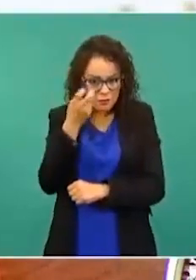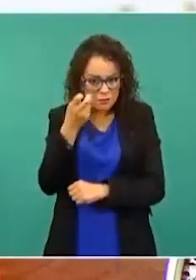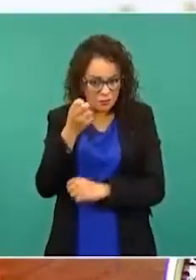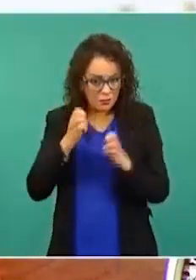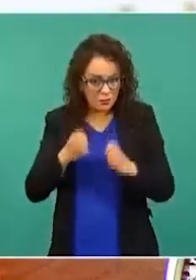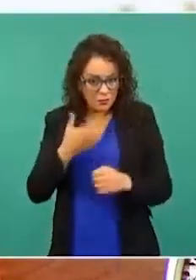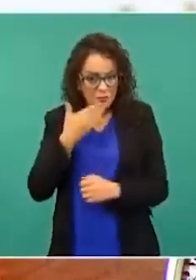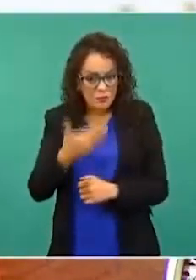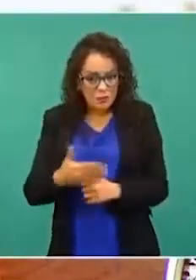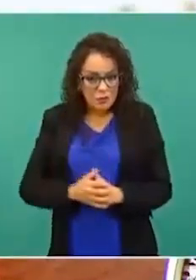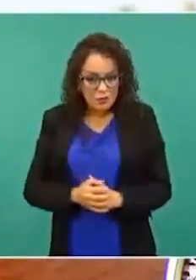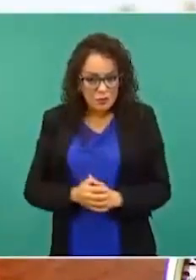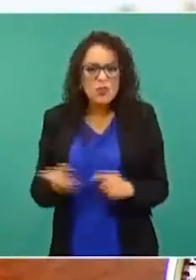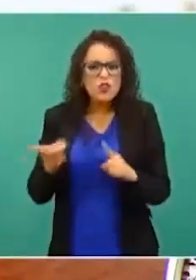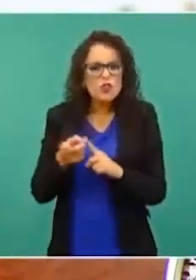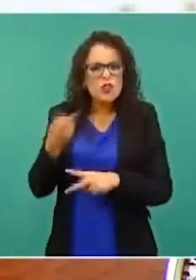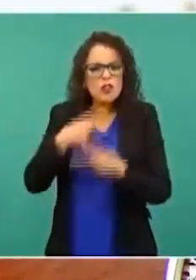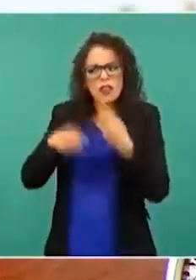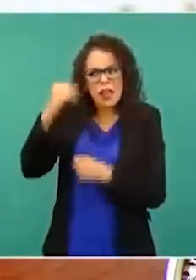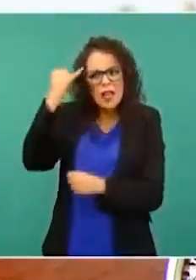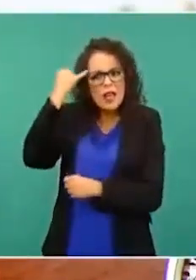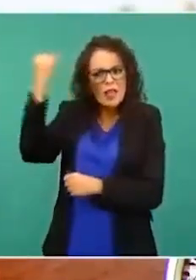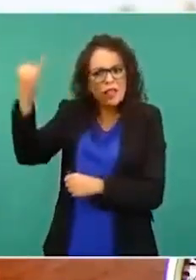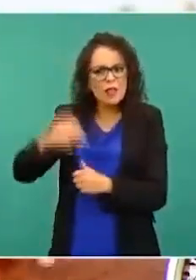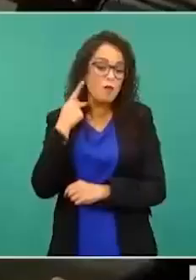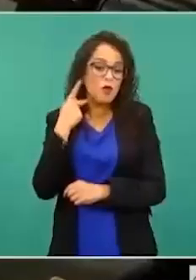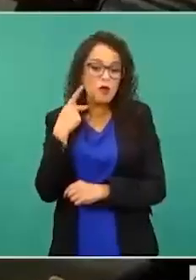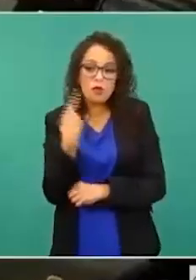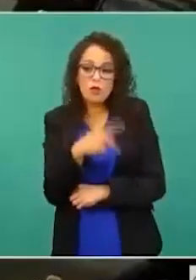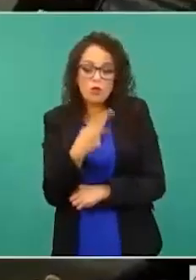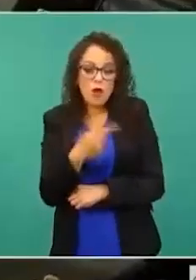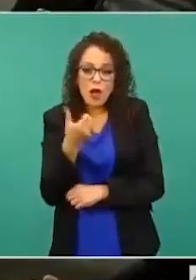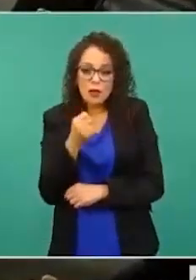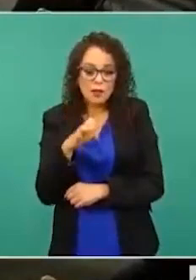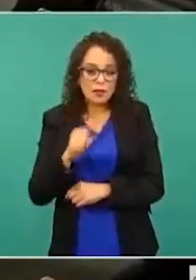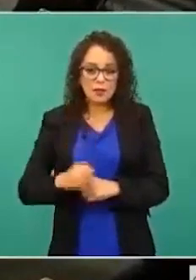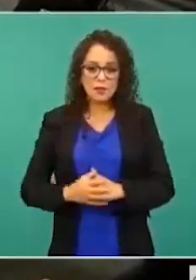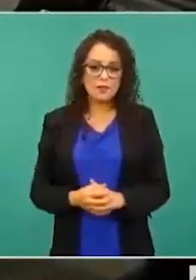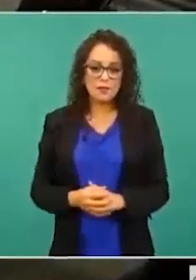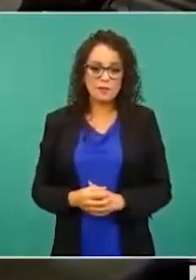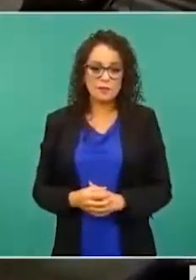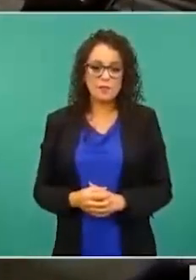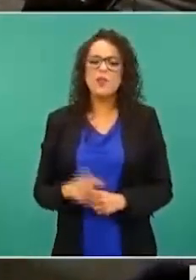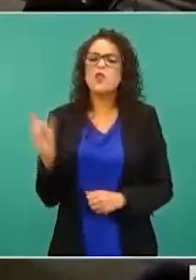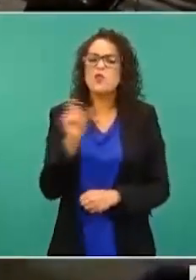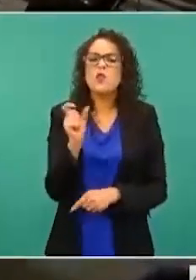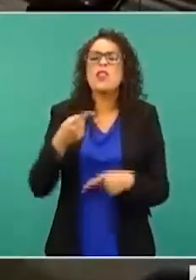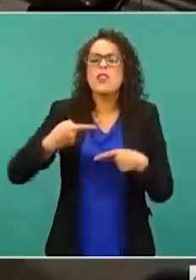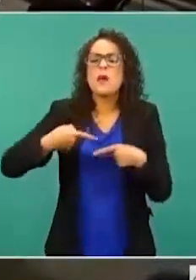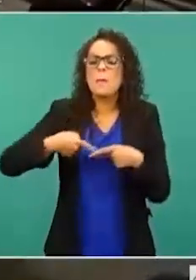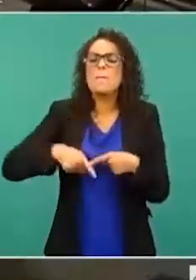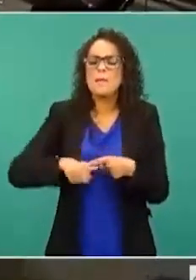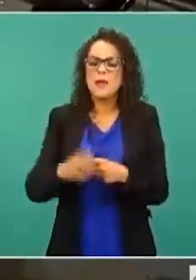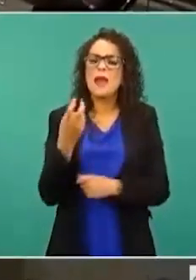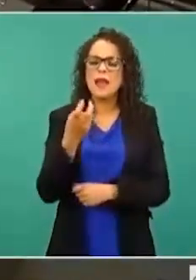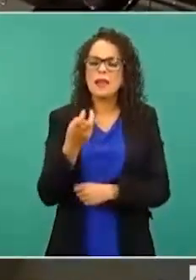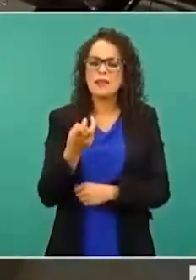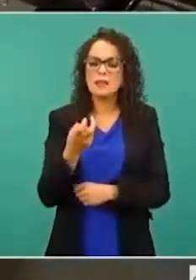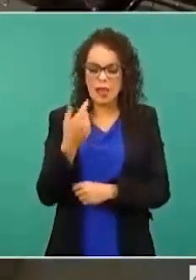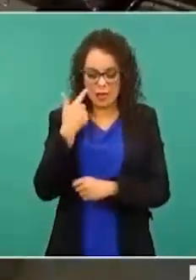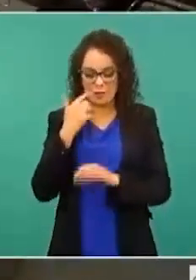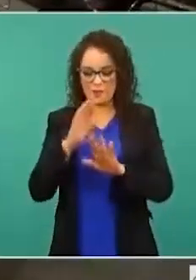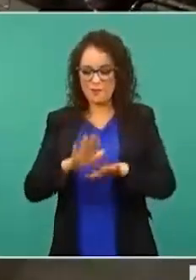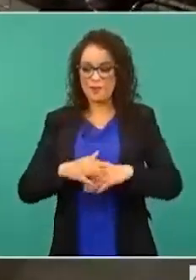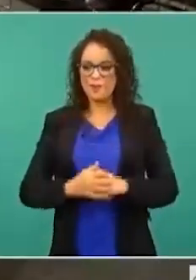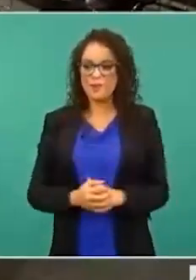¿De dónde surgió? Pues de la política neoliberal. ¿Cuándo empieza todo esto? Cuando deciden